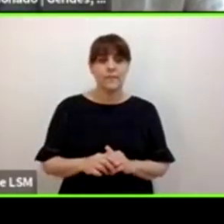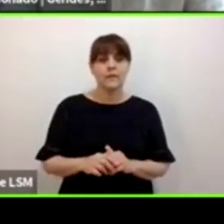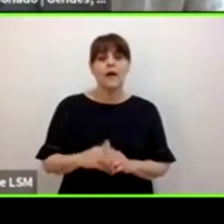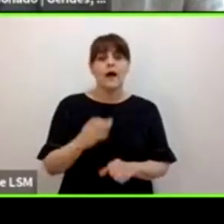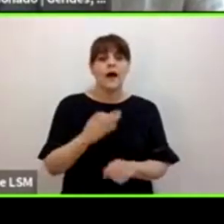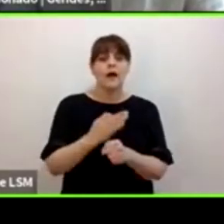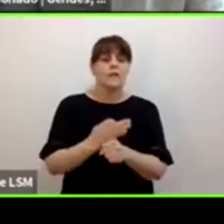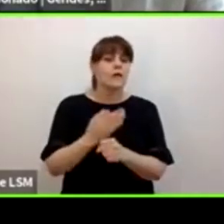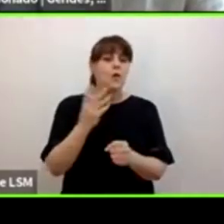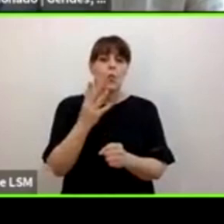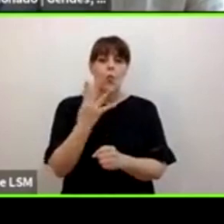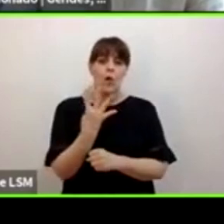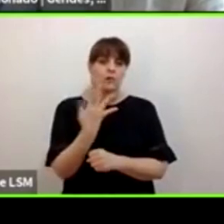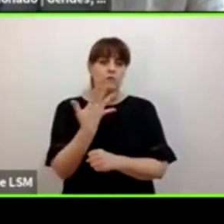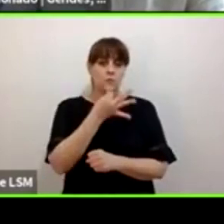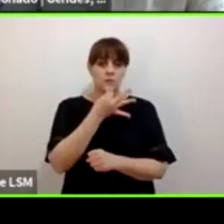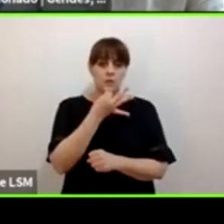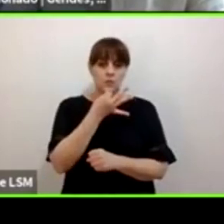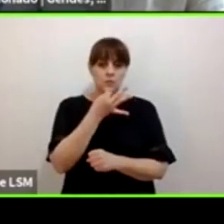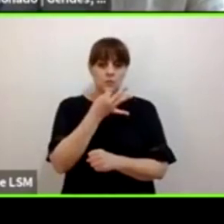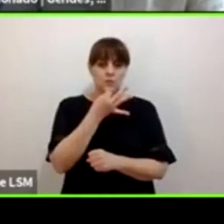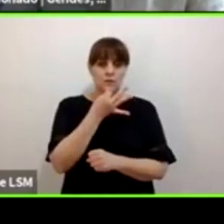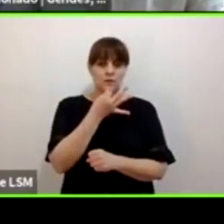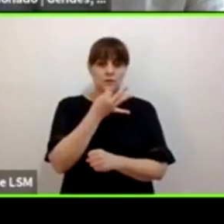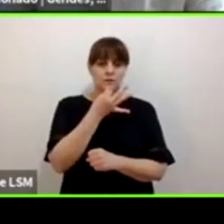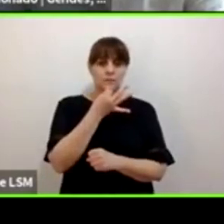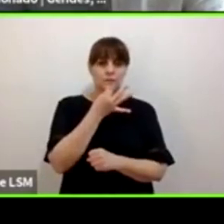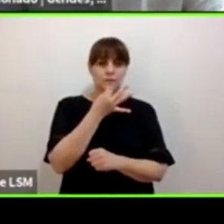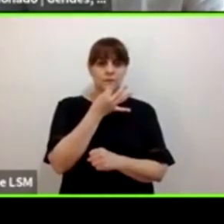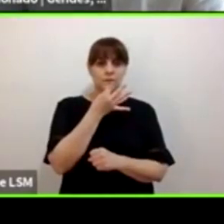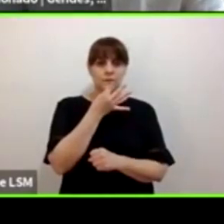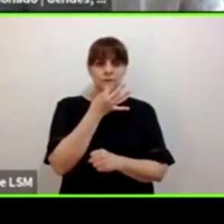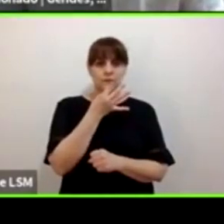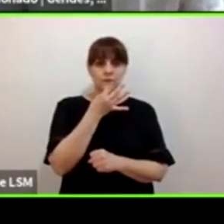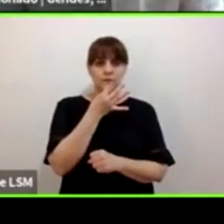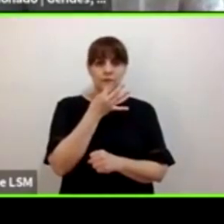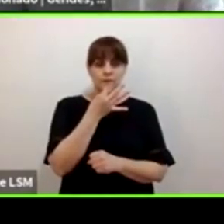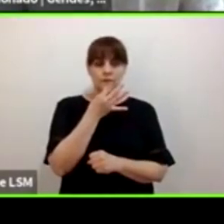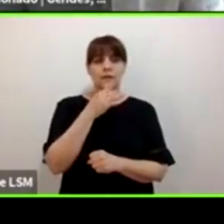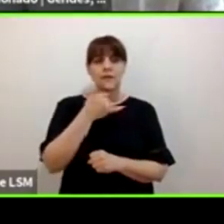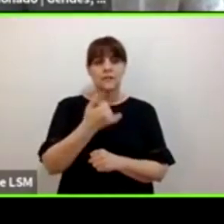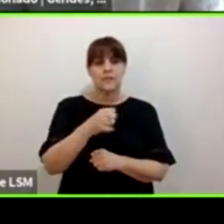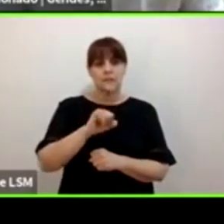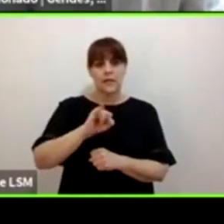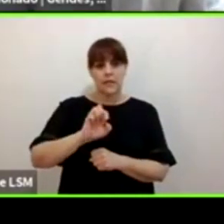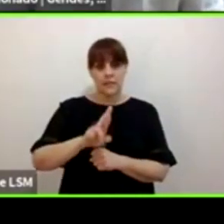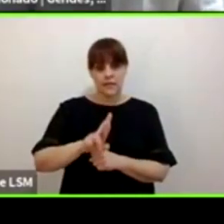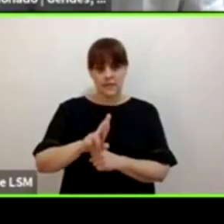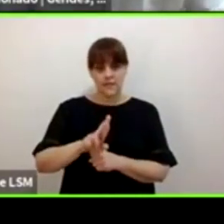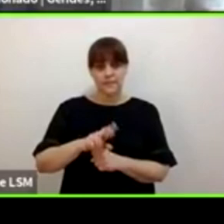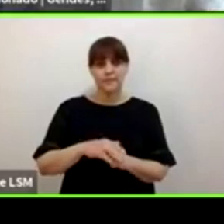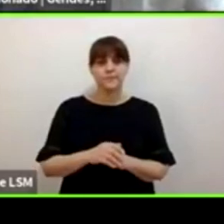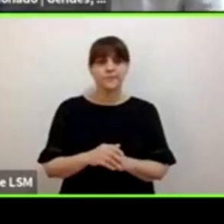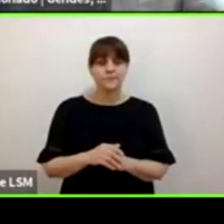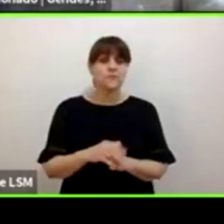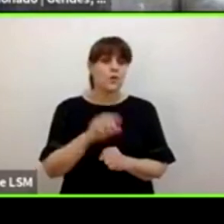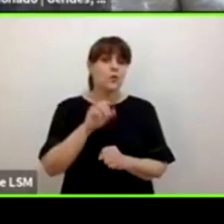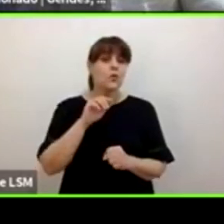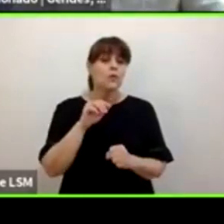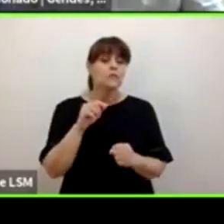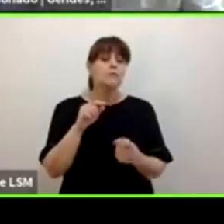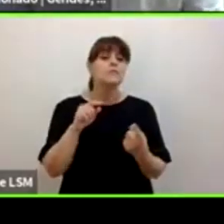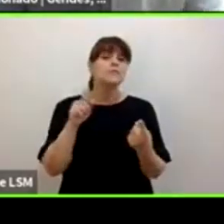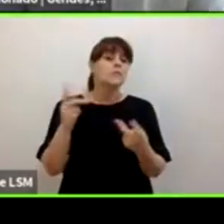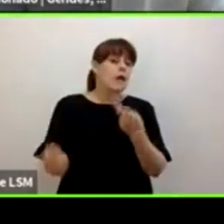conclusivos a Yair y le pido igual que Mónica al final sus datos de contacto tenemos las preguntas